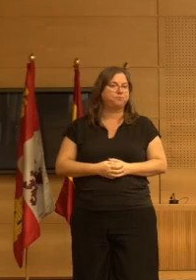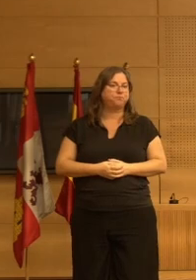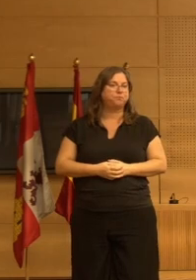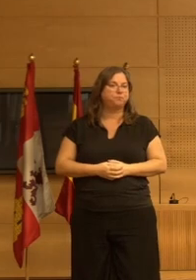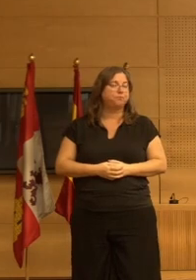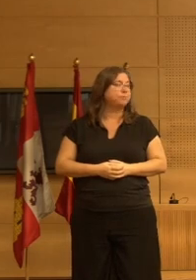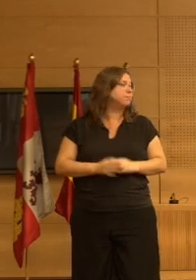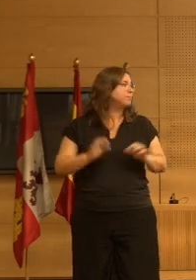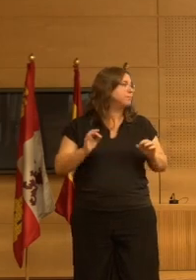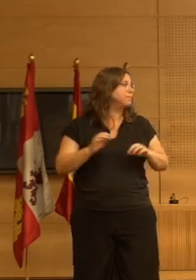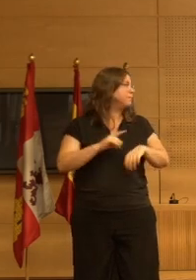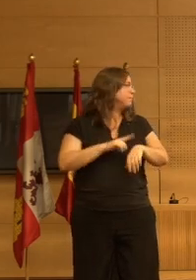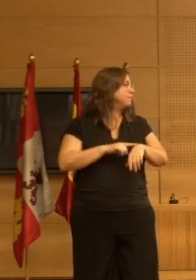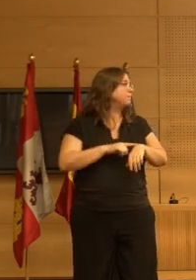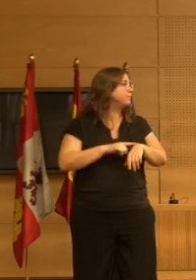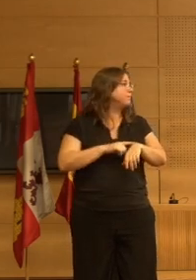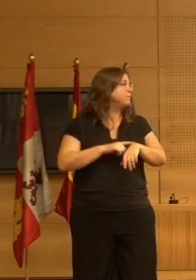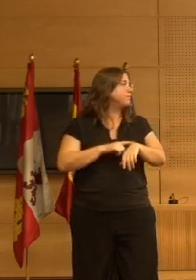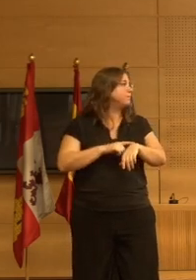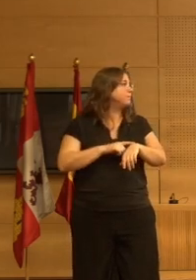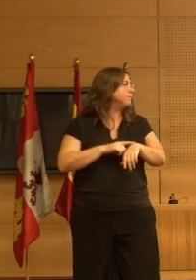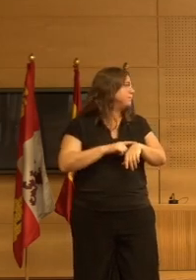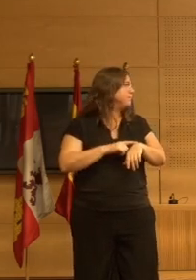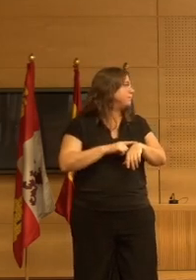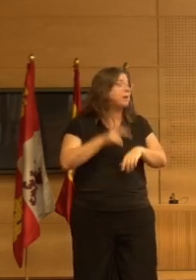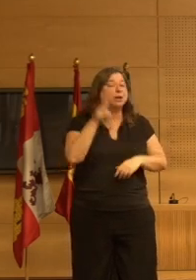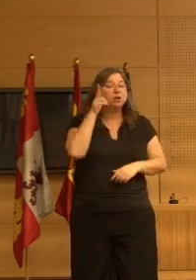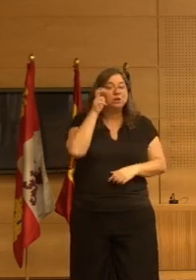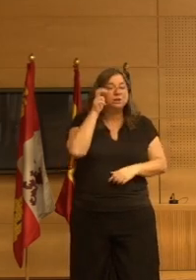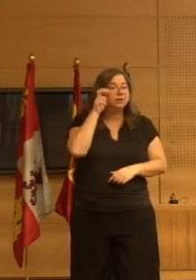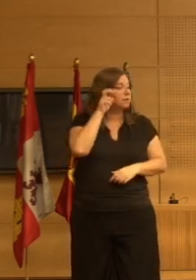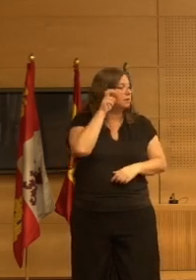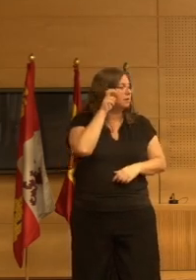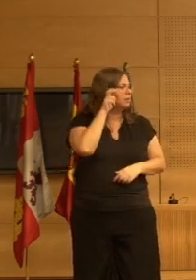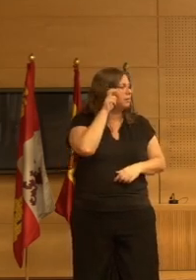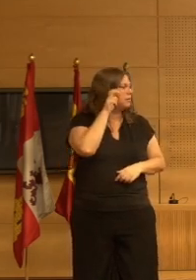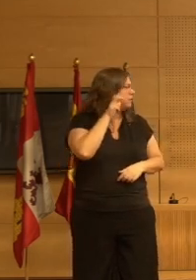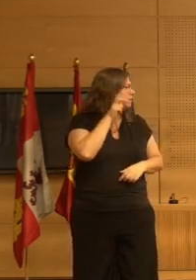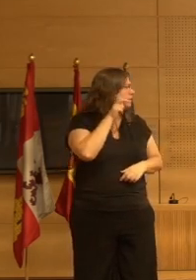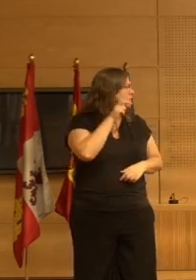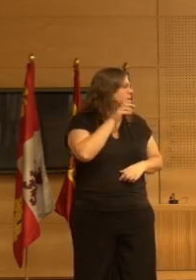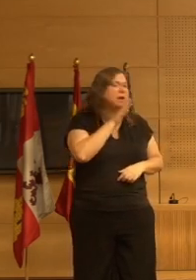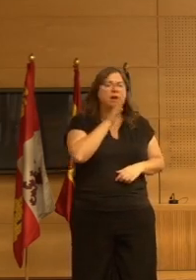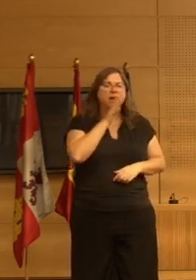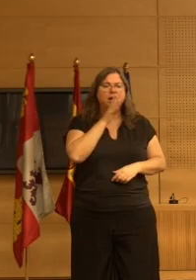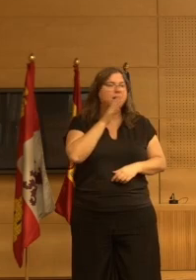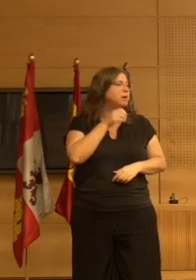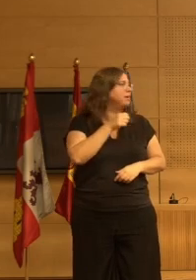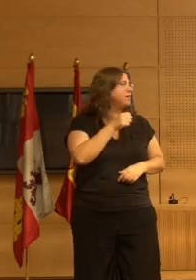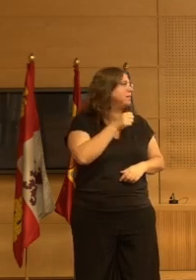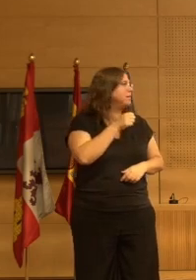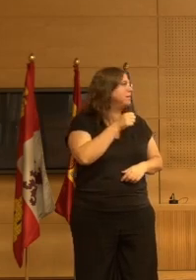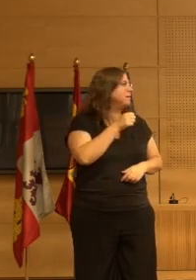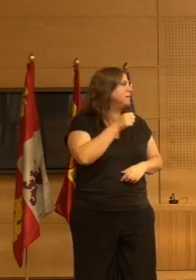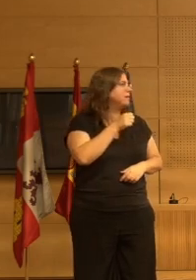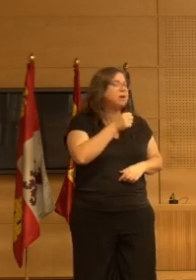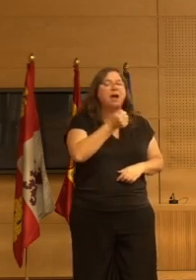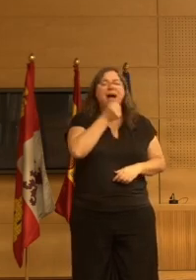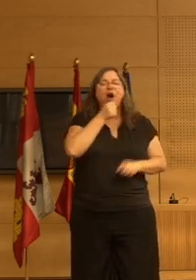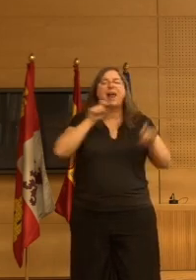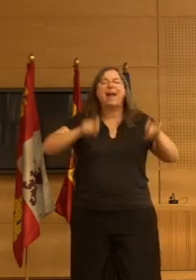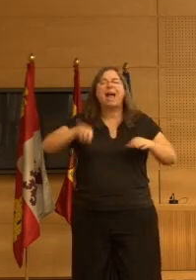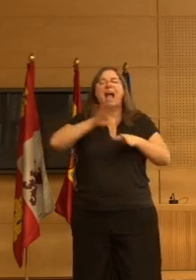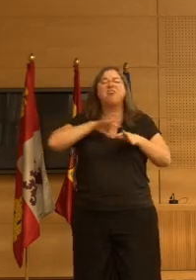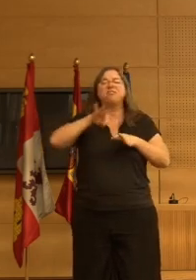si perdón ahora el coffee que habla el micro ahora el coffee el coffee